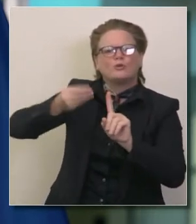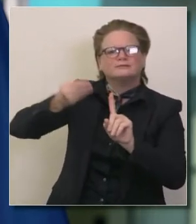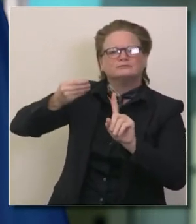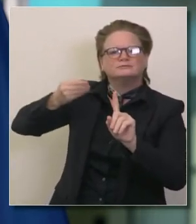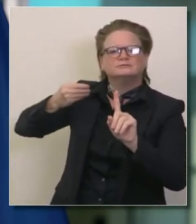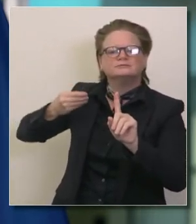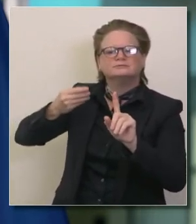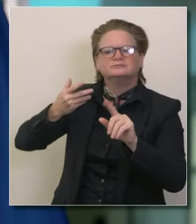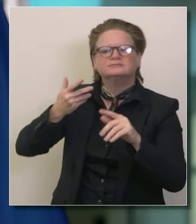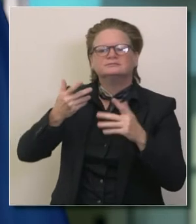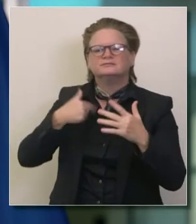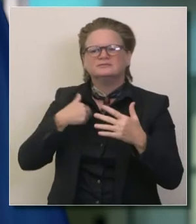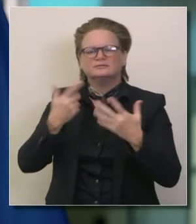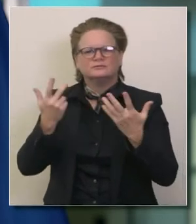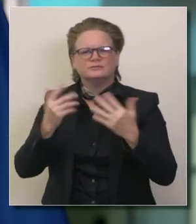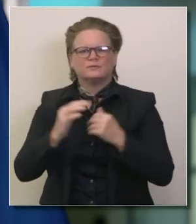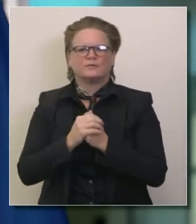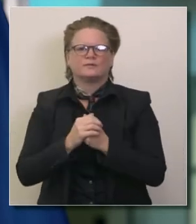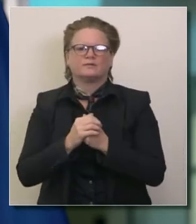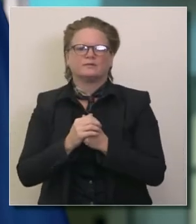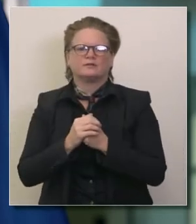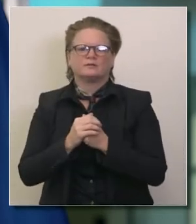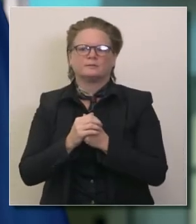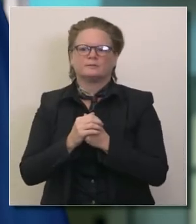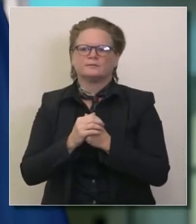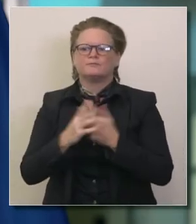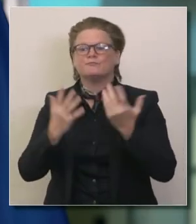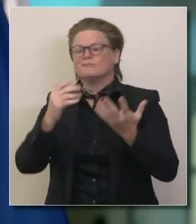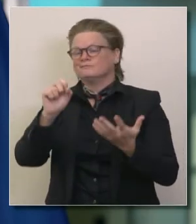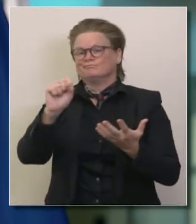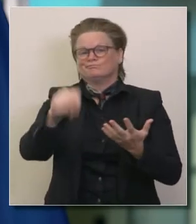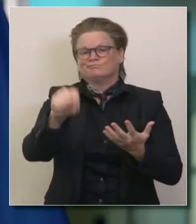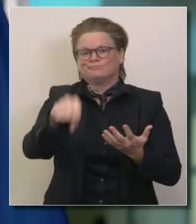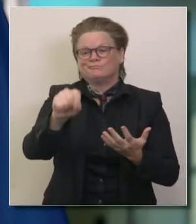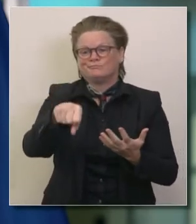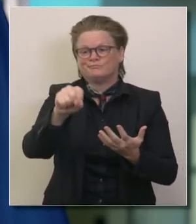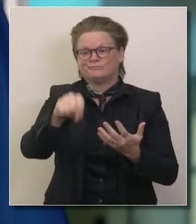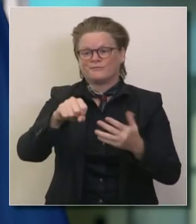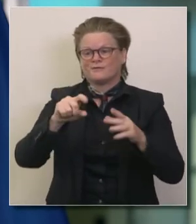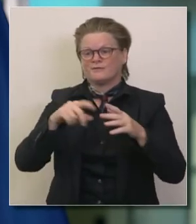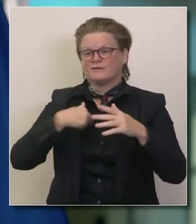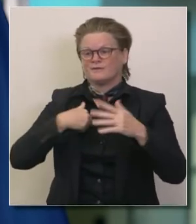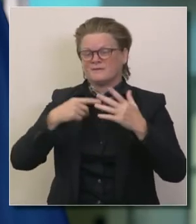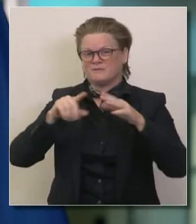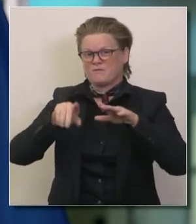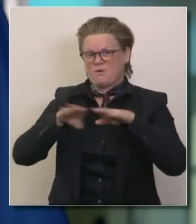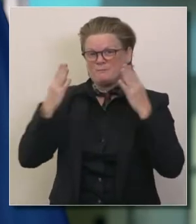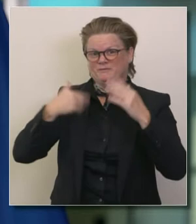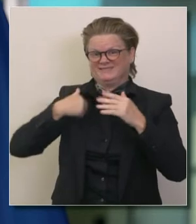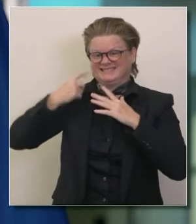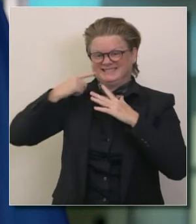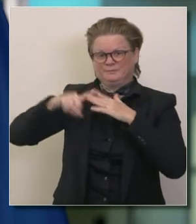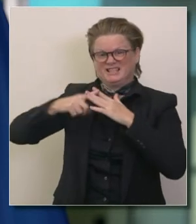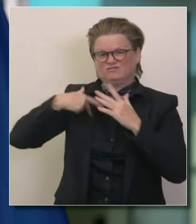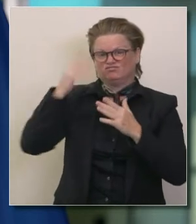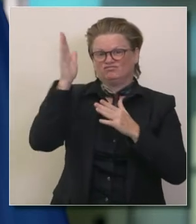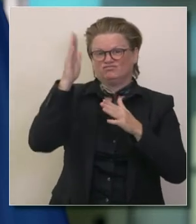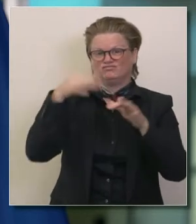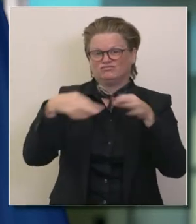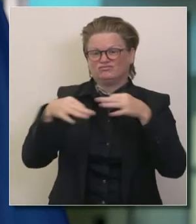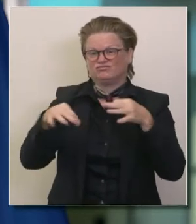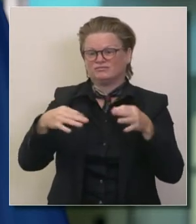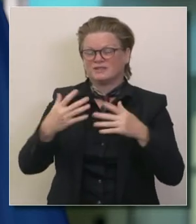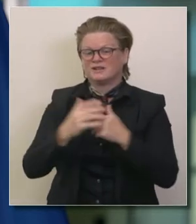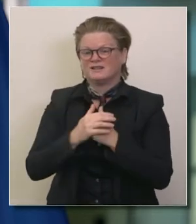maravillosas que nosotros nos hemos planteado por algunos meses por eso como dije al inicio de esta presentación quiero avanzar un programa